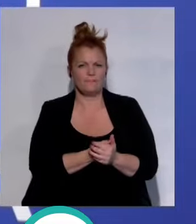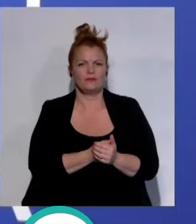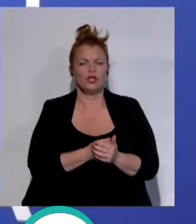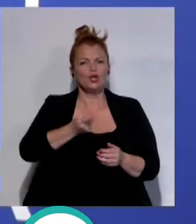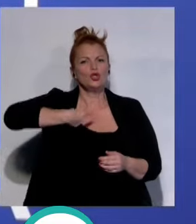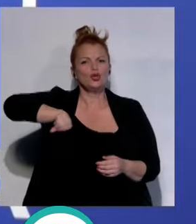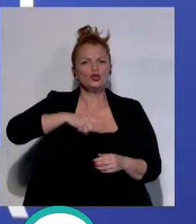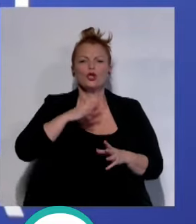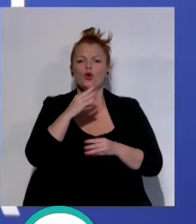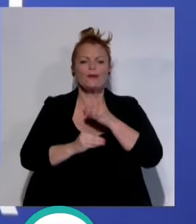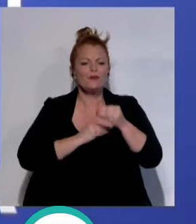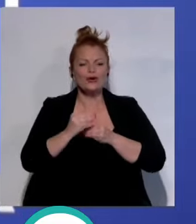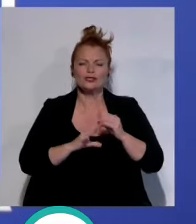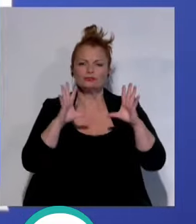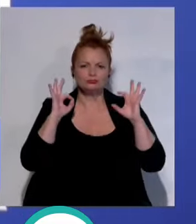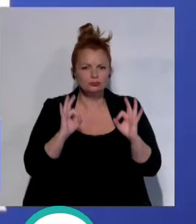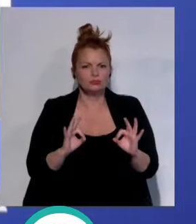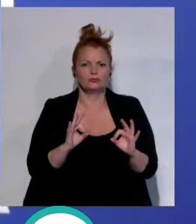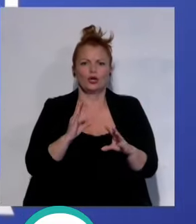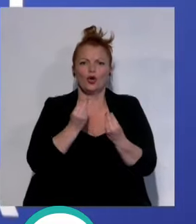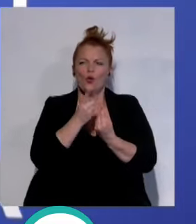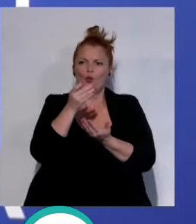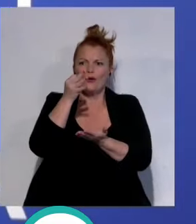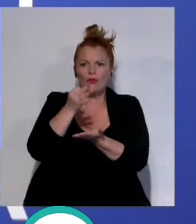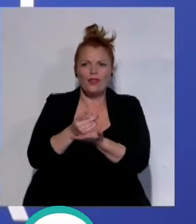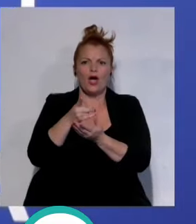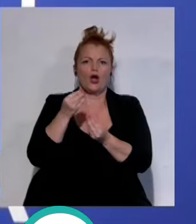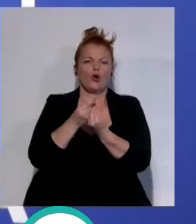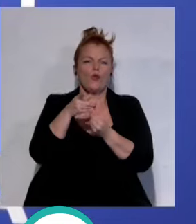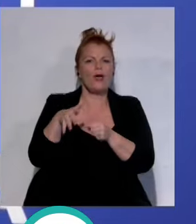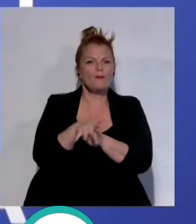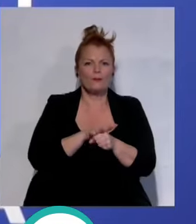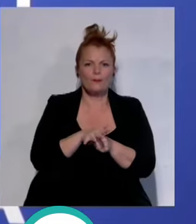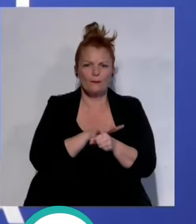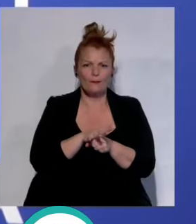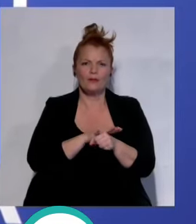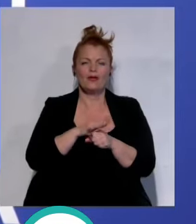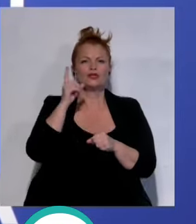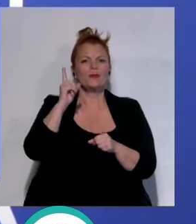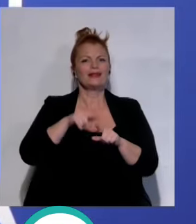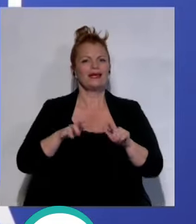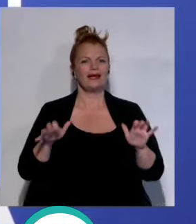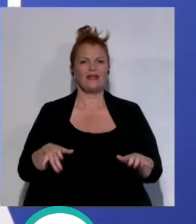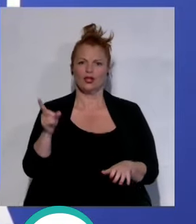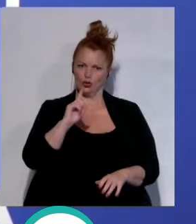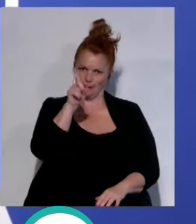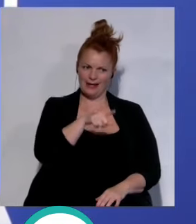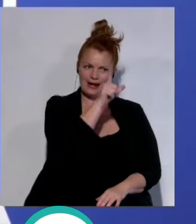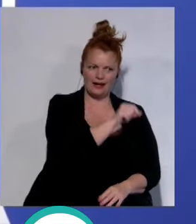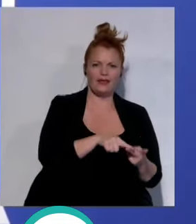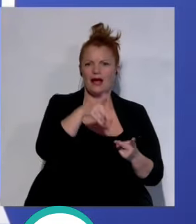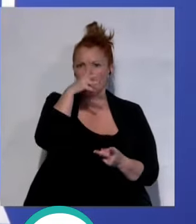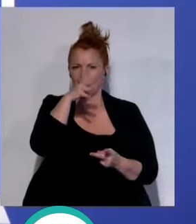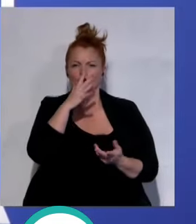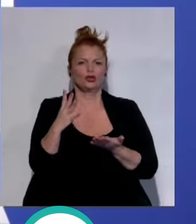Nosotros hemos hecho lo que correspondía con una ciudad, con una provincia, no solamente en Cádiz, también en Algeciras, en Jerez, y